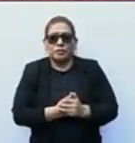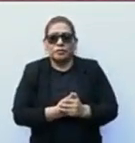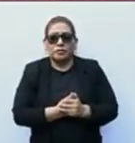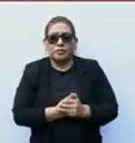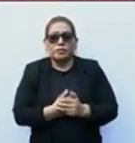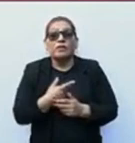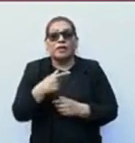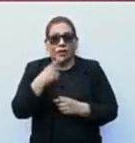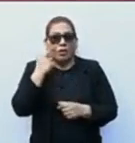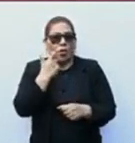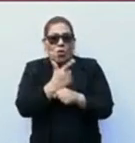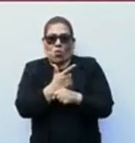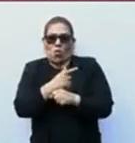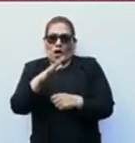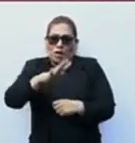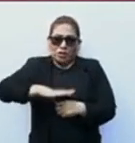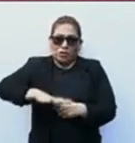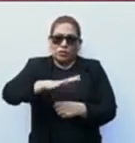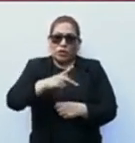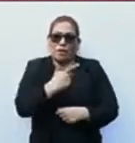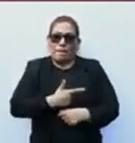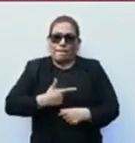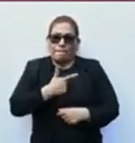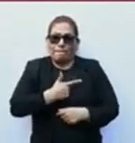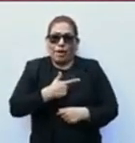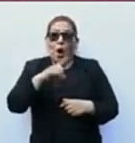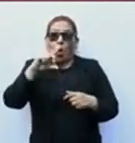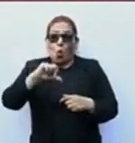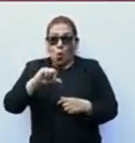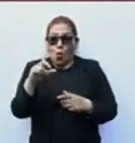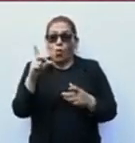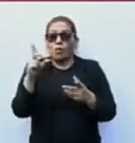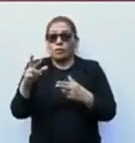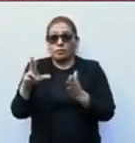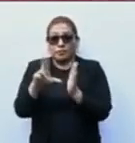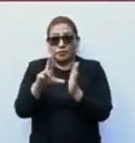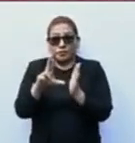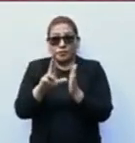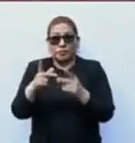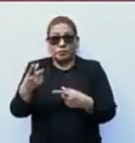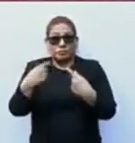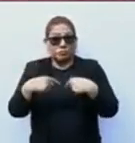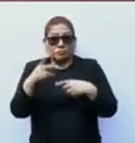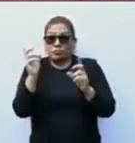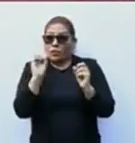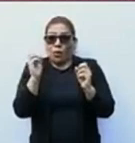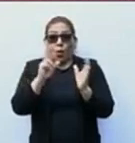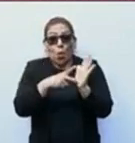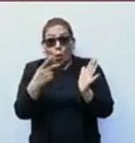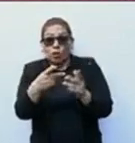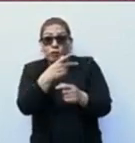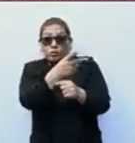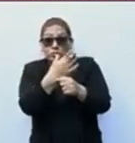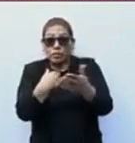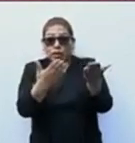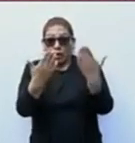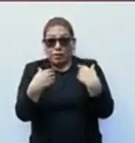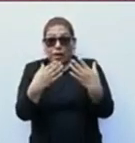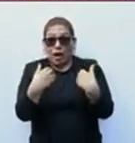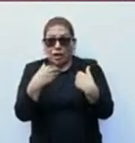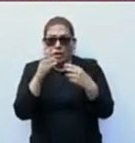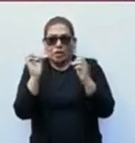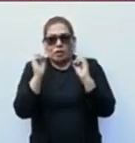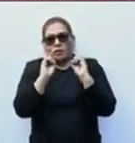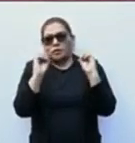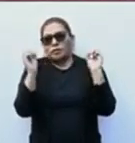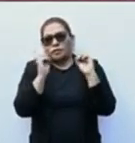y saber que el día de hoy van a recibir su tarjeta, ya no les vamos a volver a llamar, porque el objetivo del señor presidente